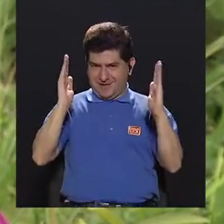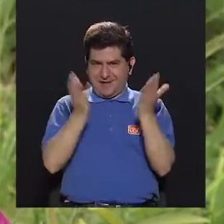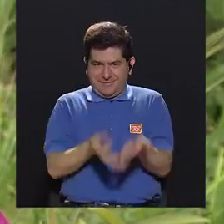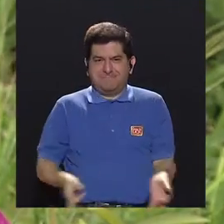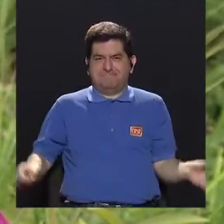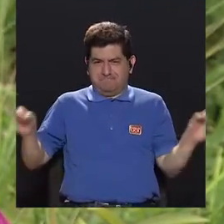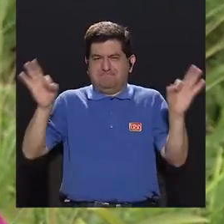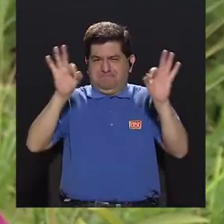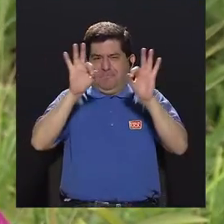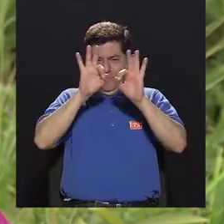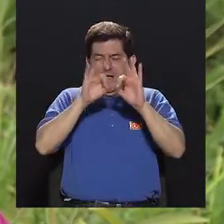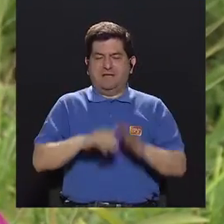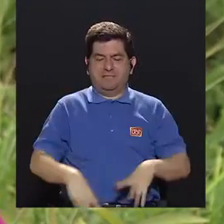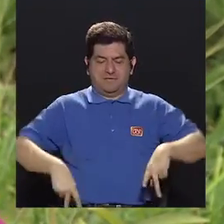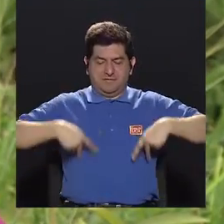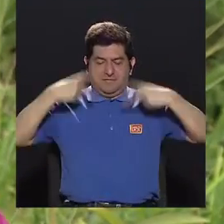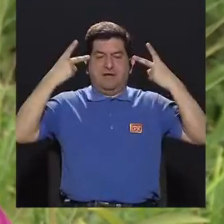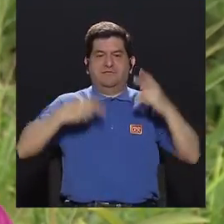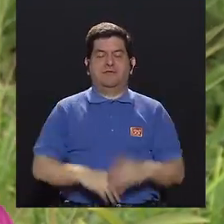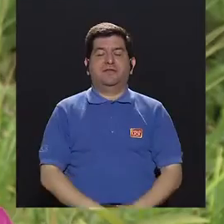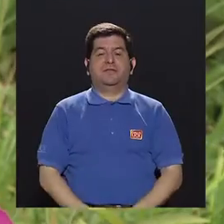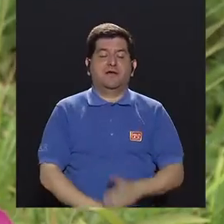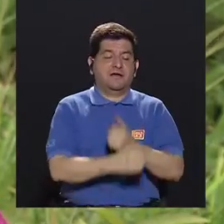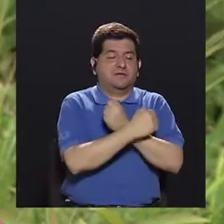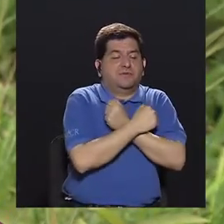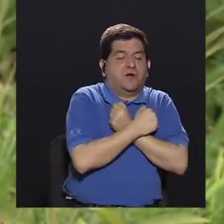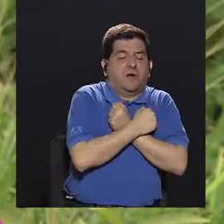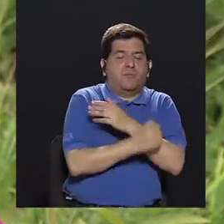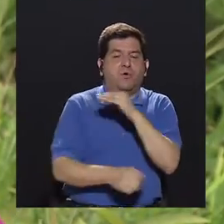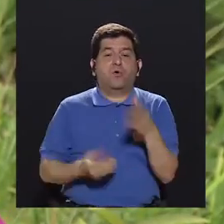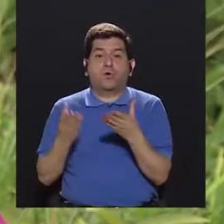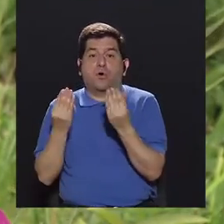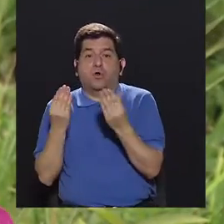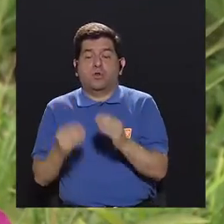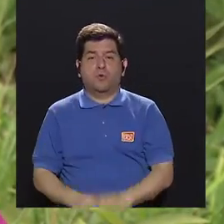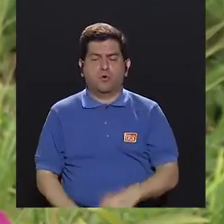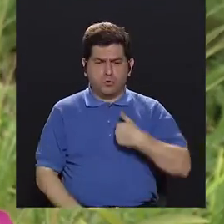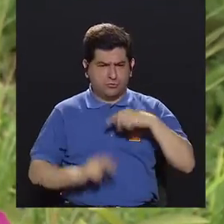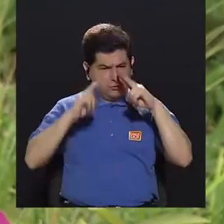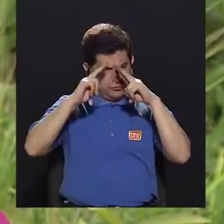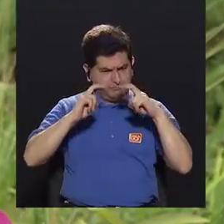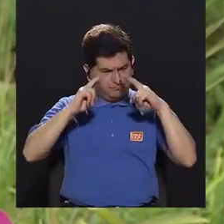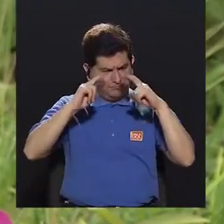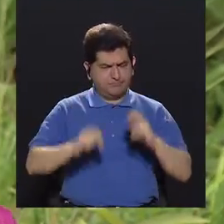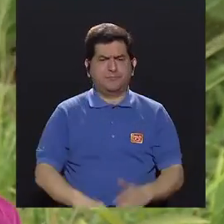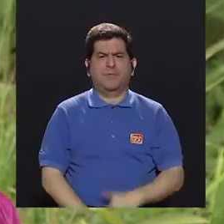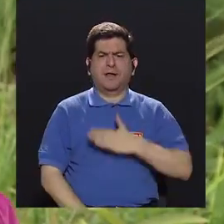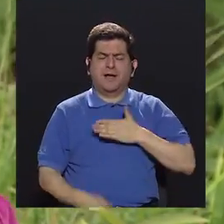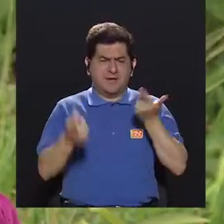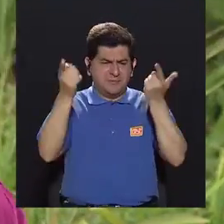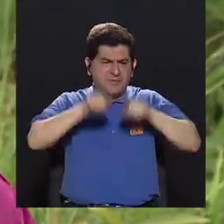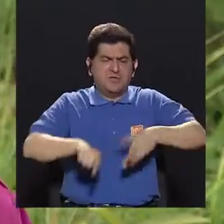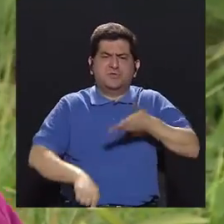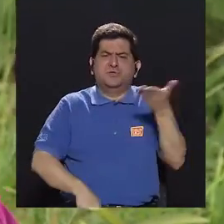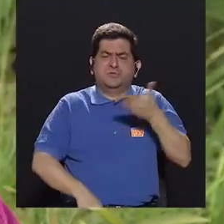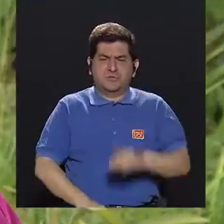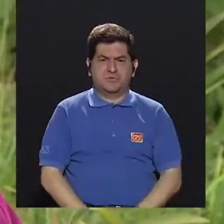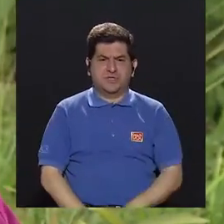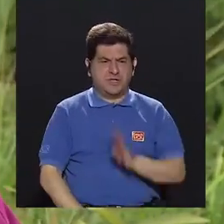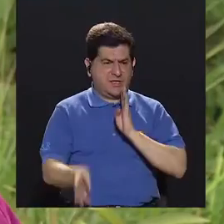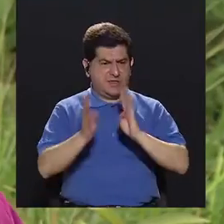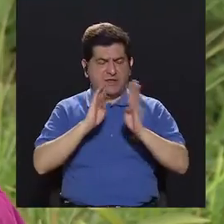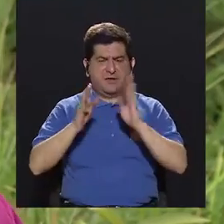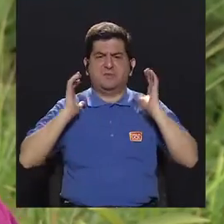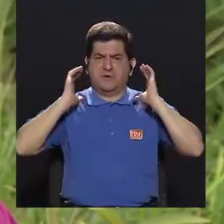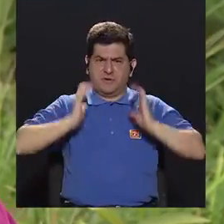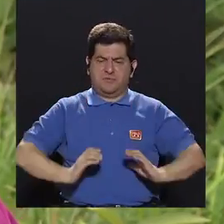o importantes en la vida que son amor o temor, debo de estar revisándome qué me pasa, o sea, vamos a hablar del